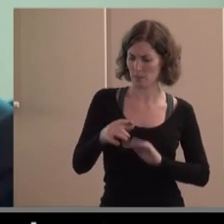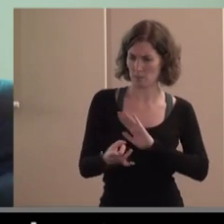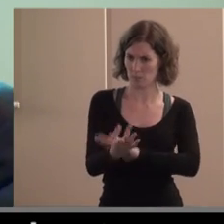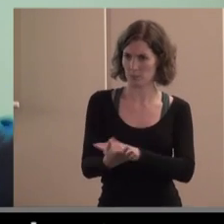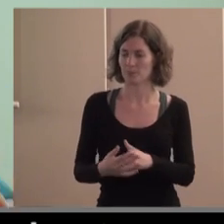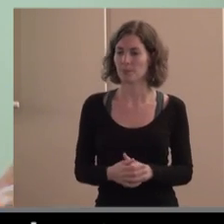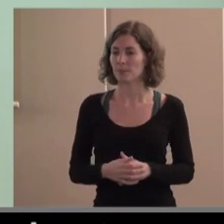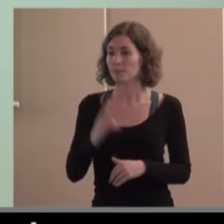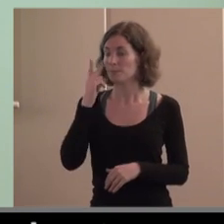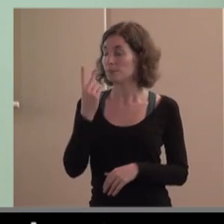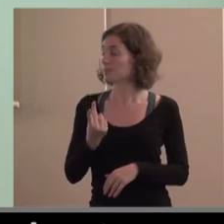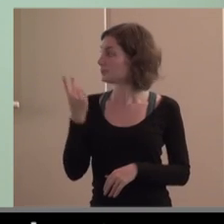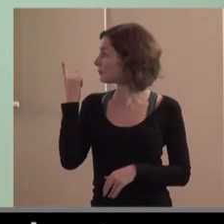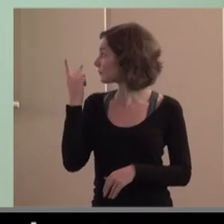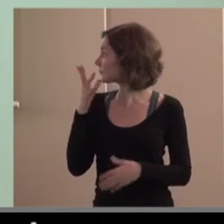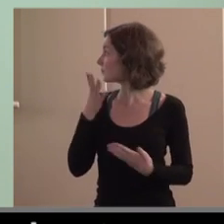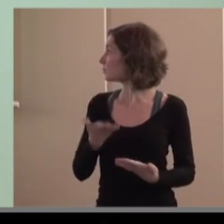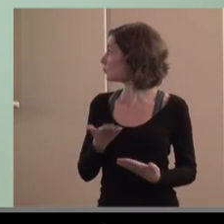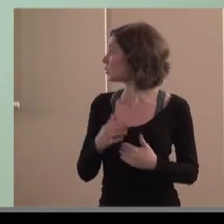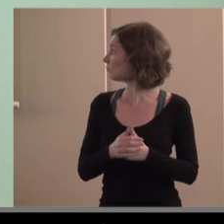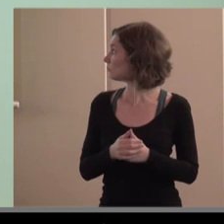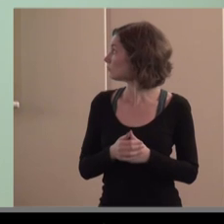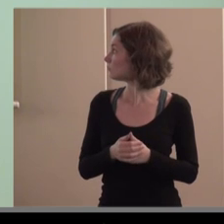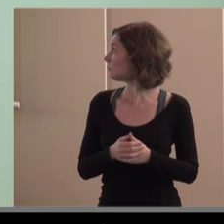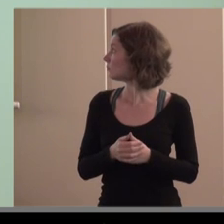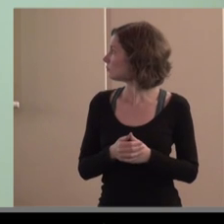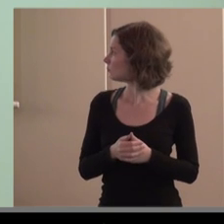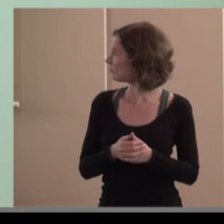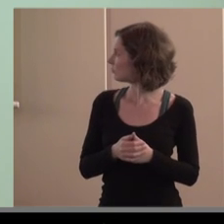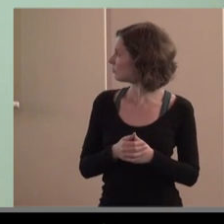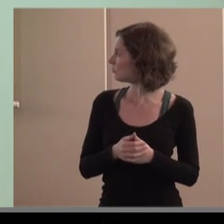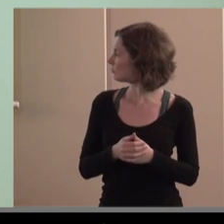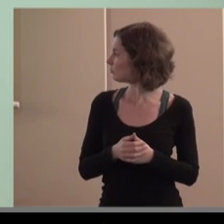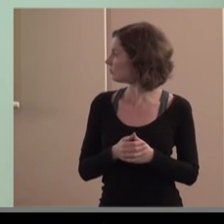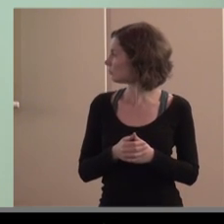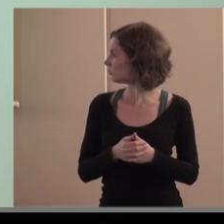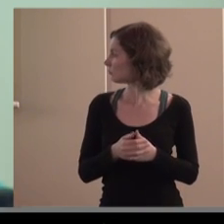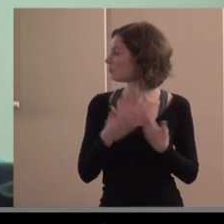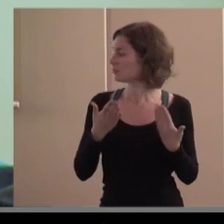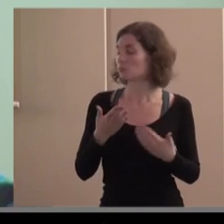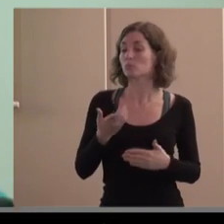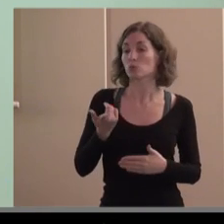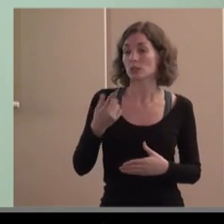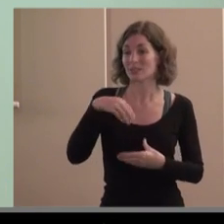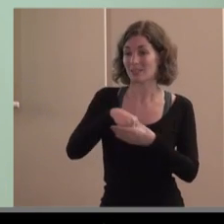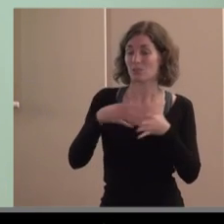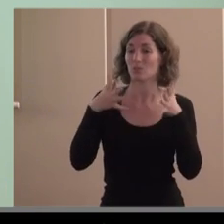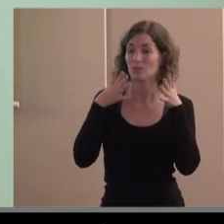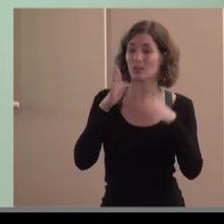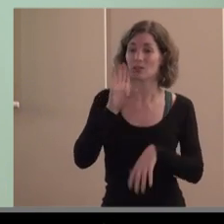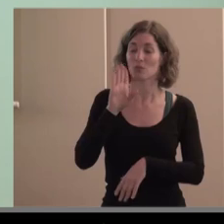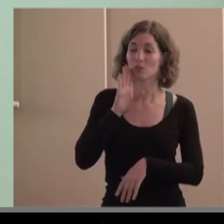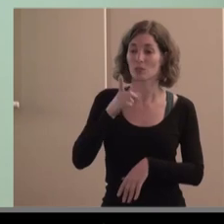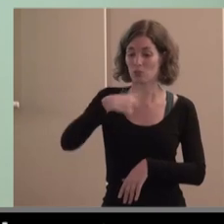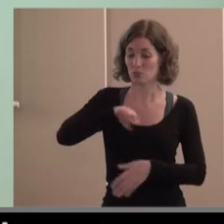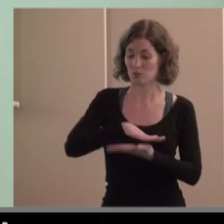y estos son ahora mismo nuestra intervención en el propio consejo gira en base a